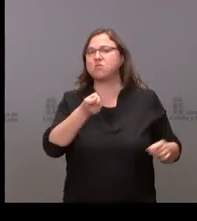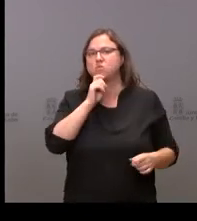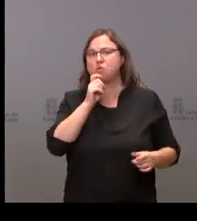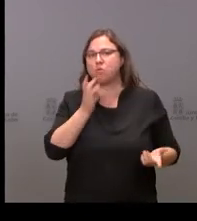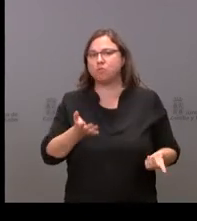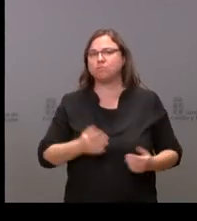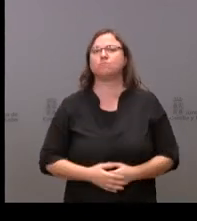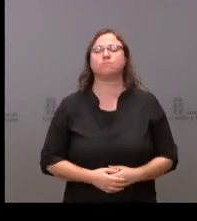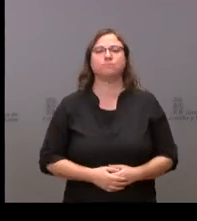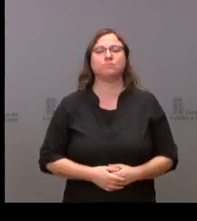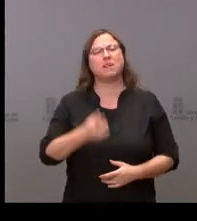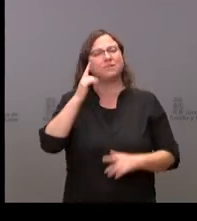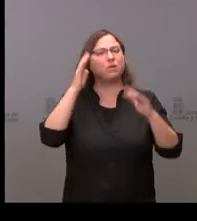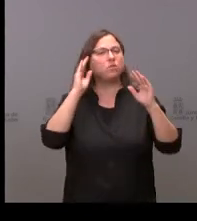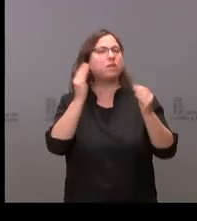detrás de esa decisión